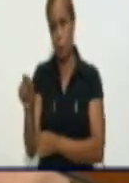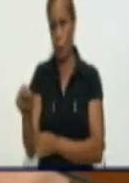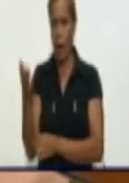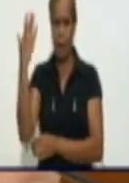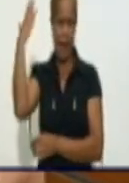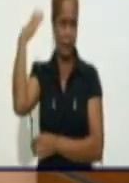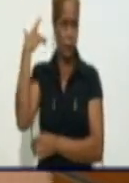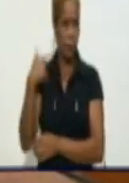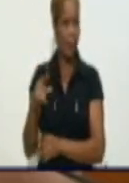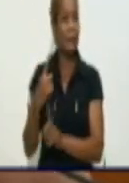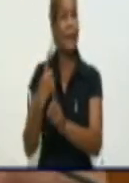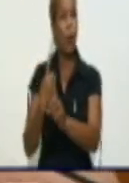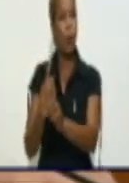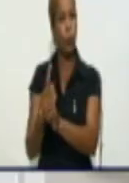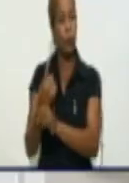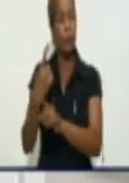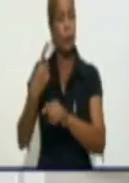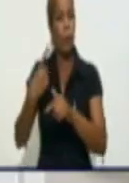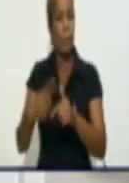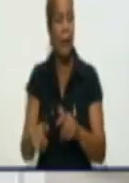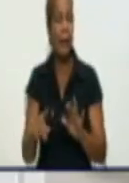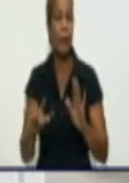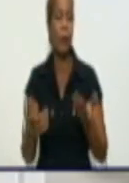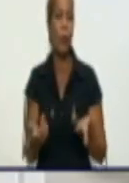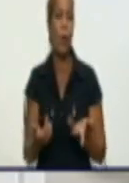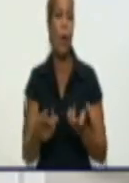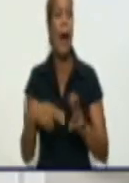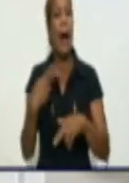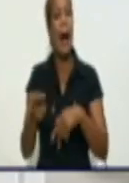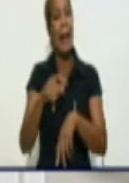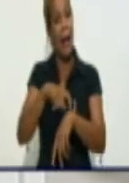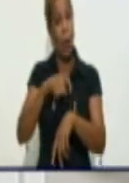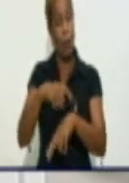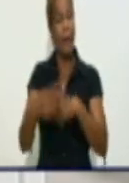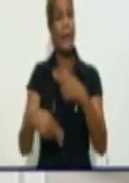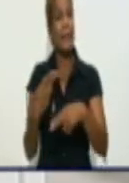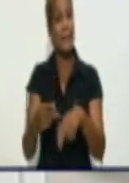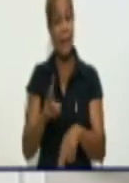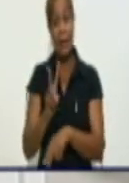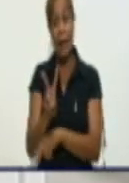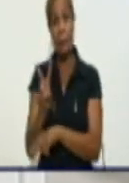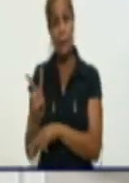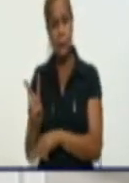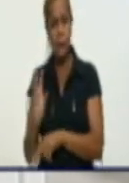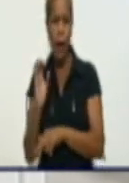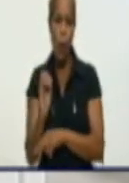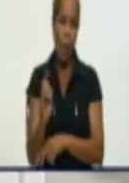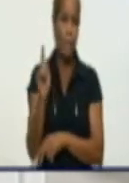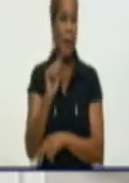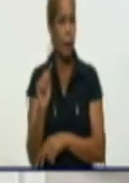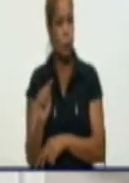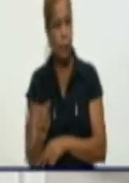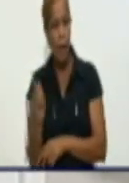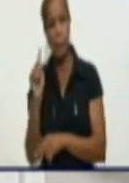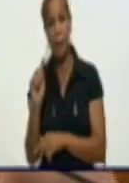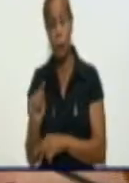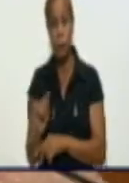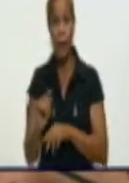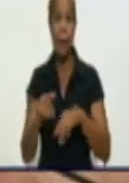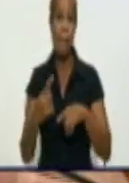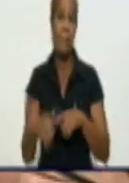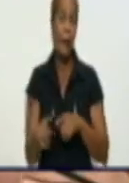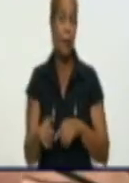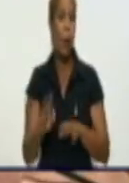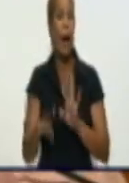determinado. Y que por una debilidad a hora de la realización de la encuesta. Por no profundizar. O por no declarar